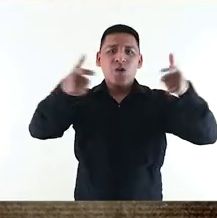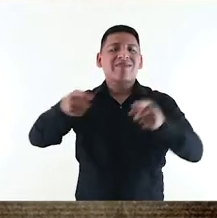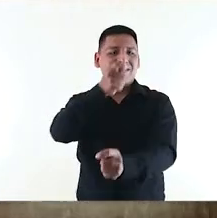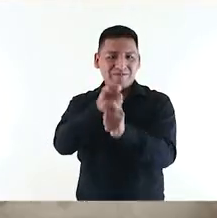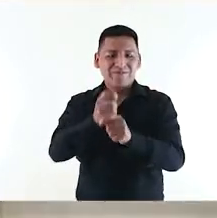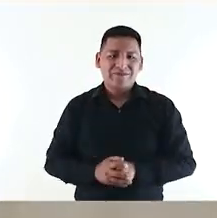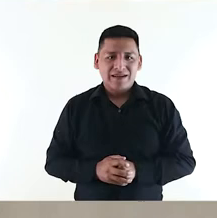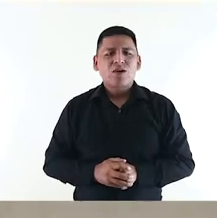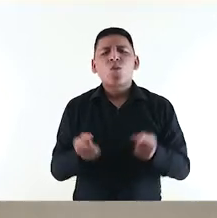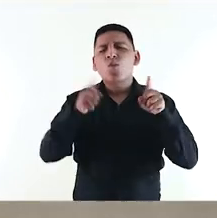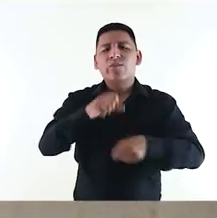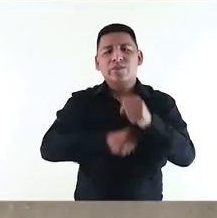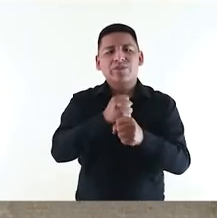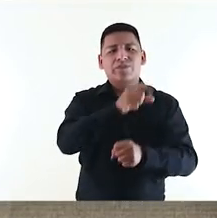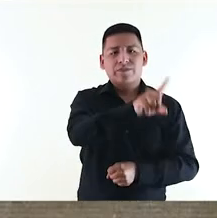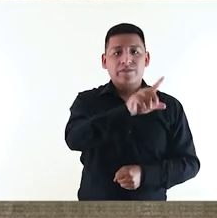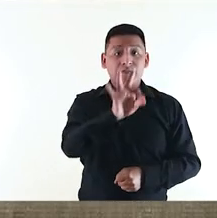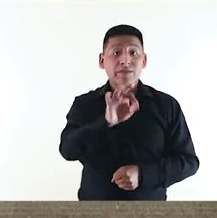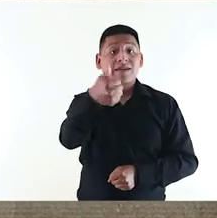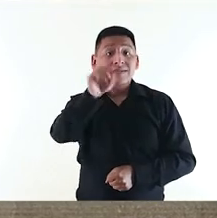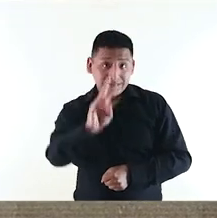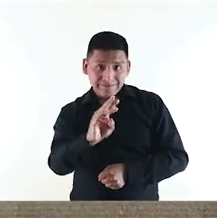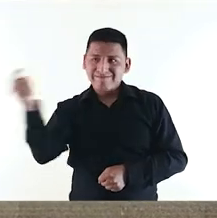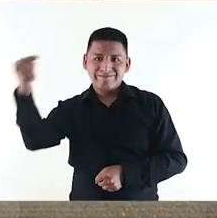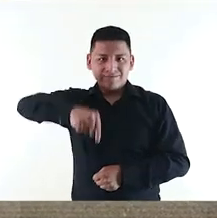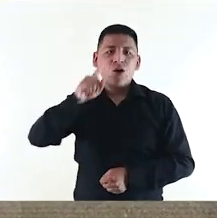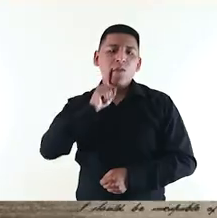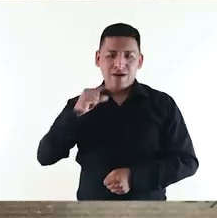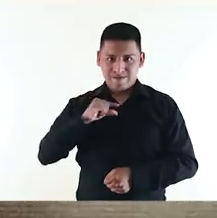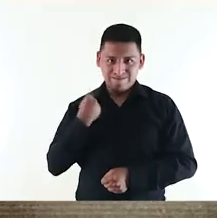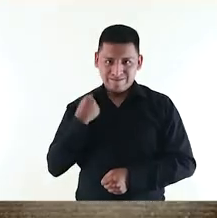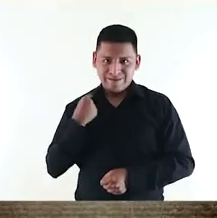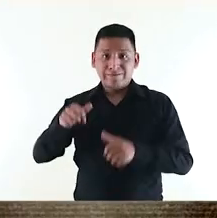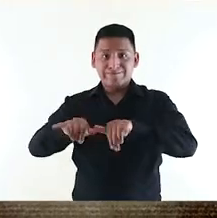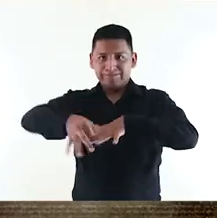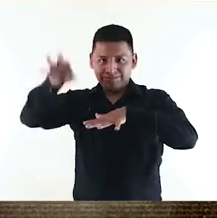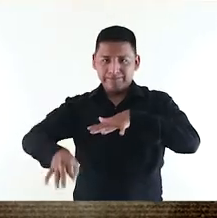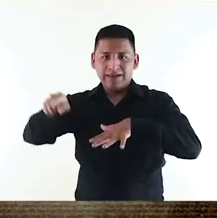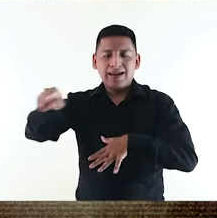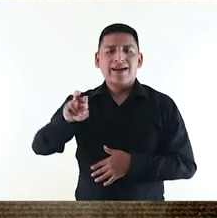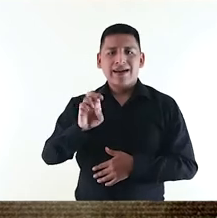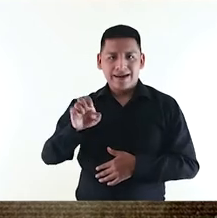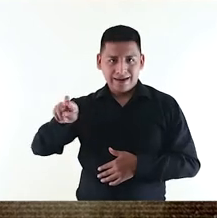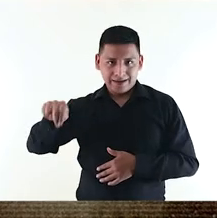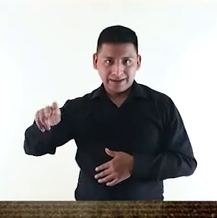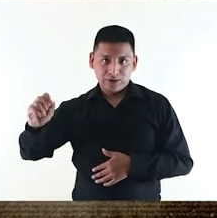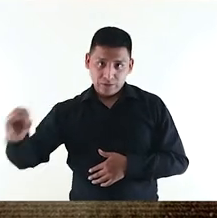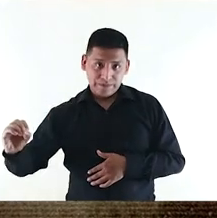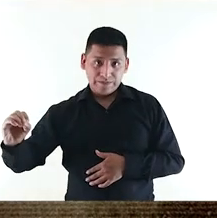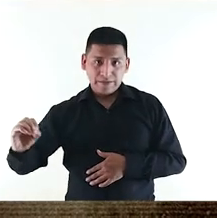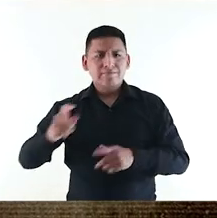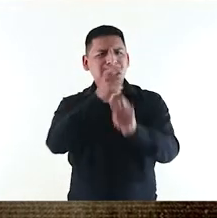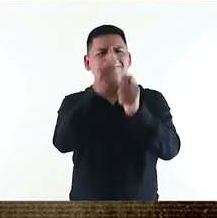espera de edificar su templo definitivo. Eso sucedería en 1916 con la llegada del sacerdote salesiano y arquitecto